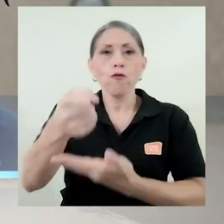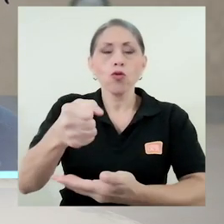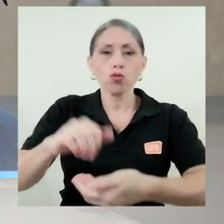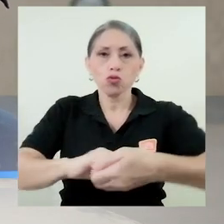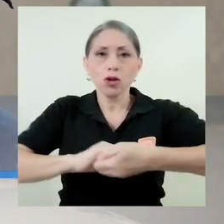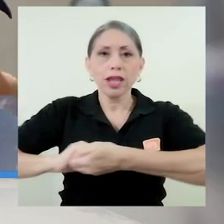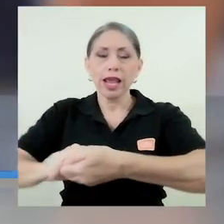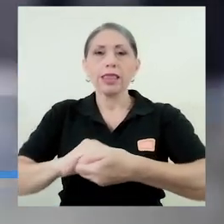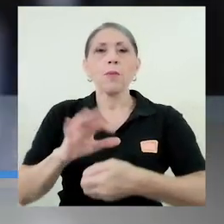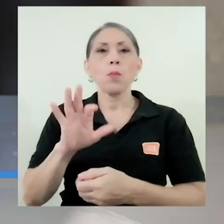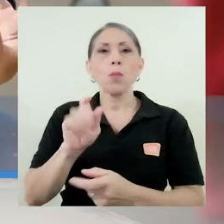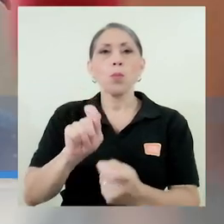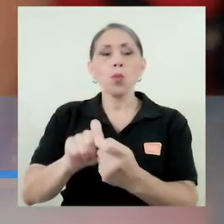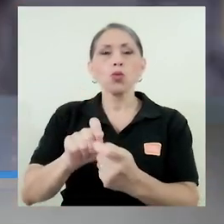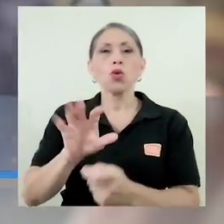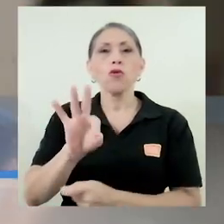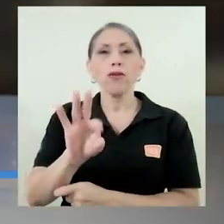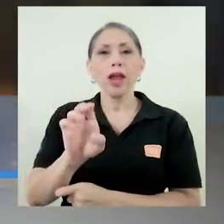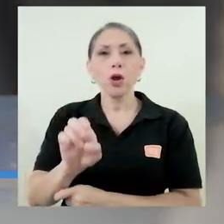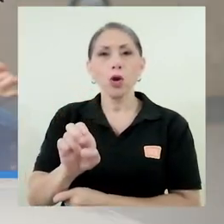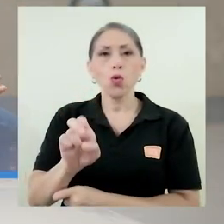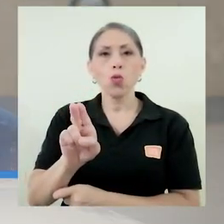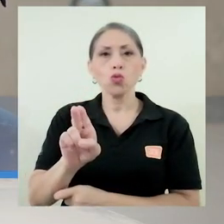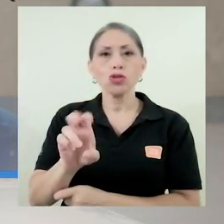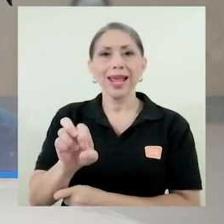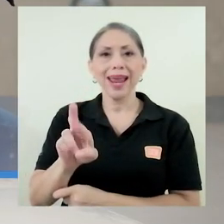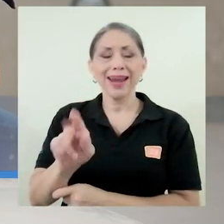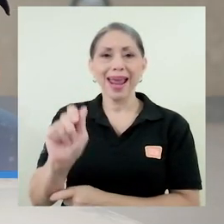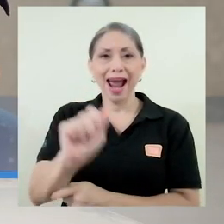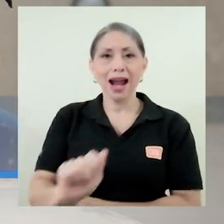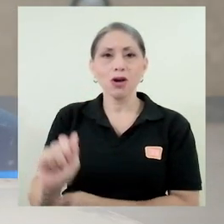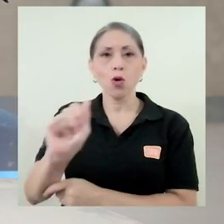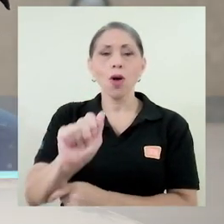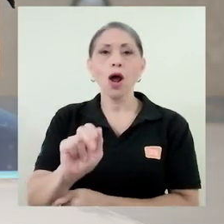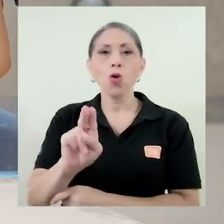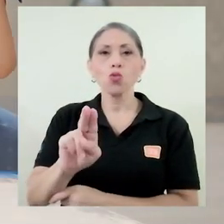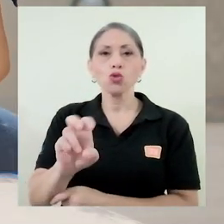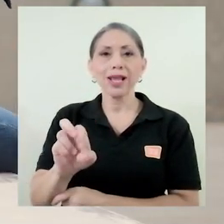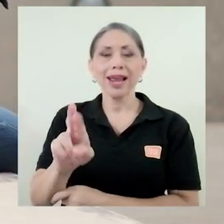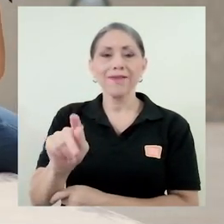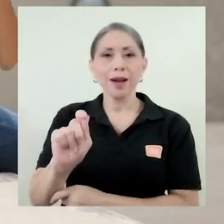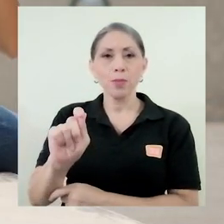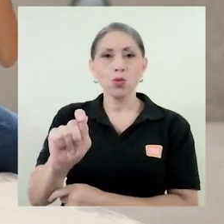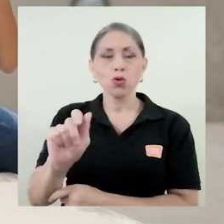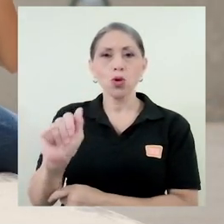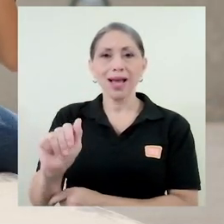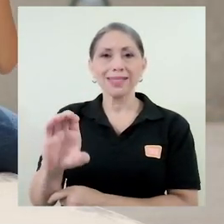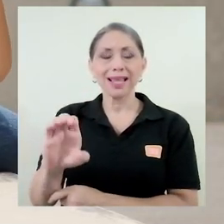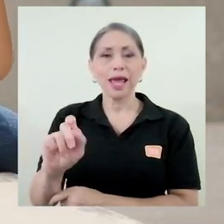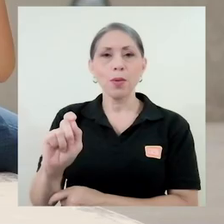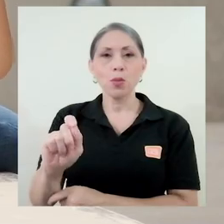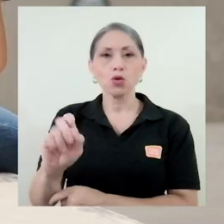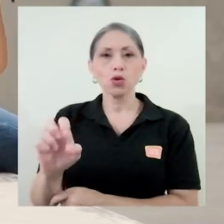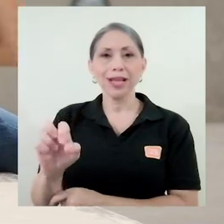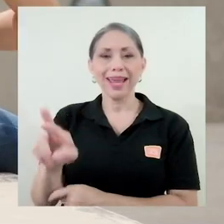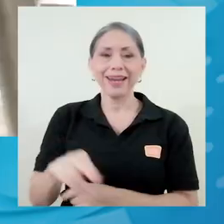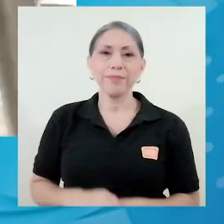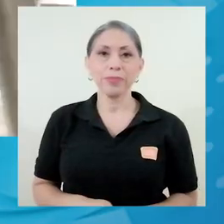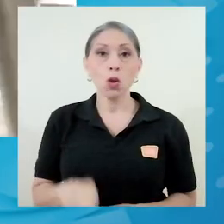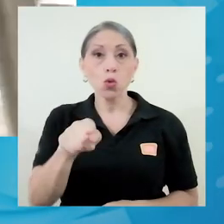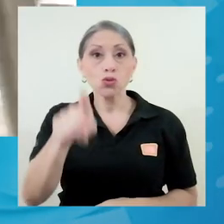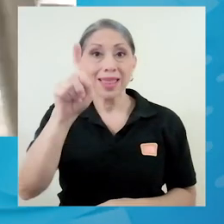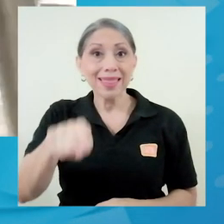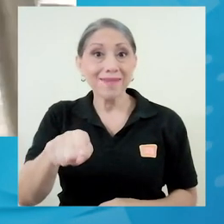proyectofondosolidario.fucr.ucr.ac.cr. Usted tiene que enviar la captura al informe